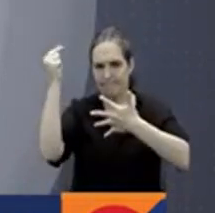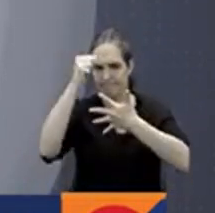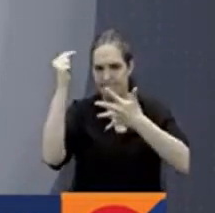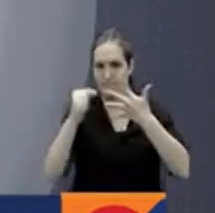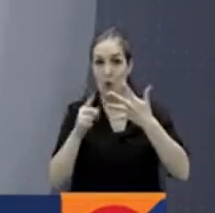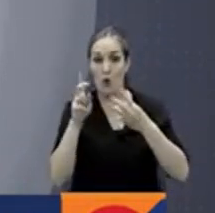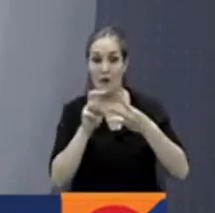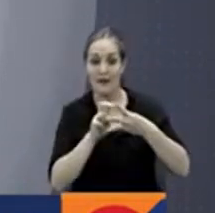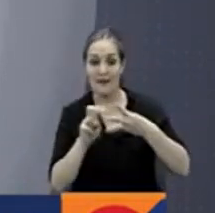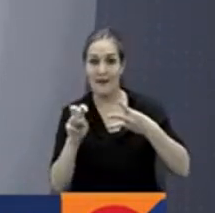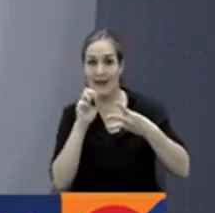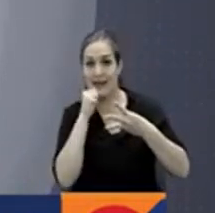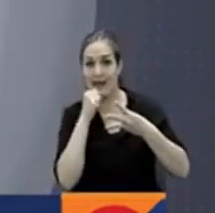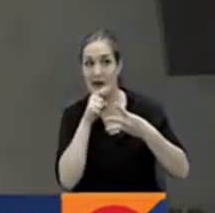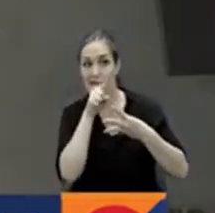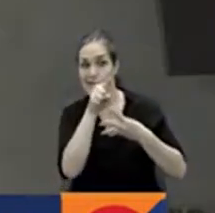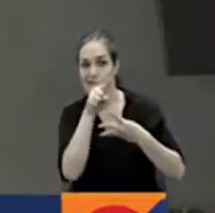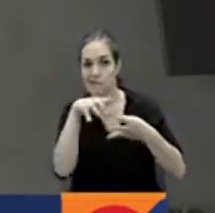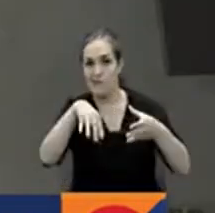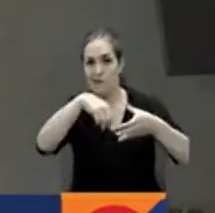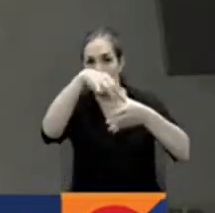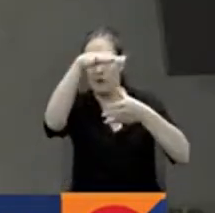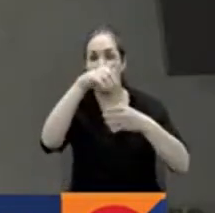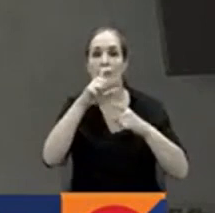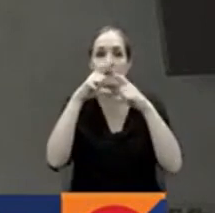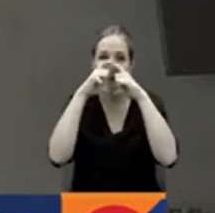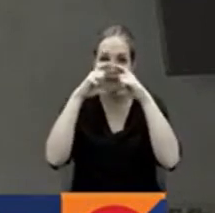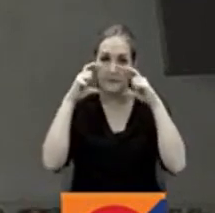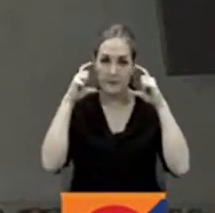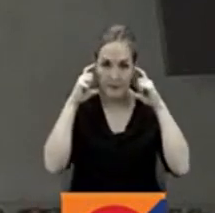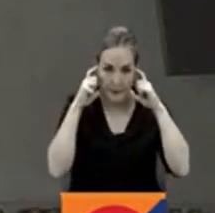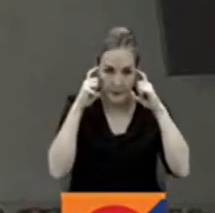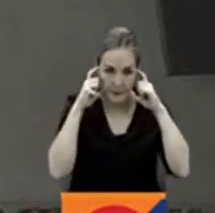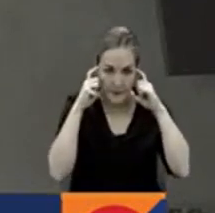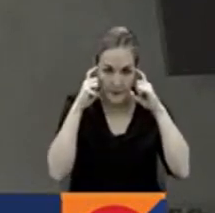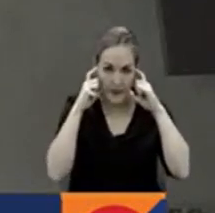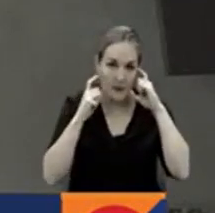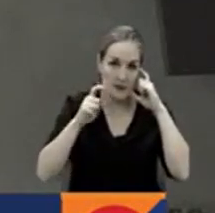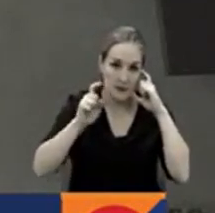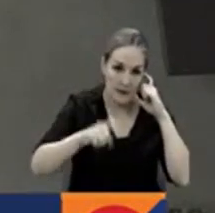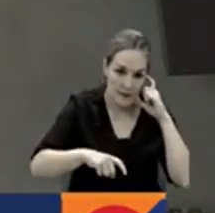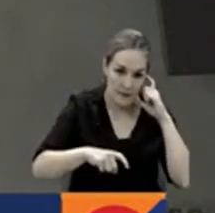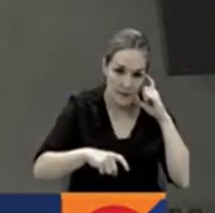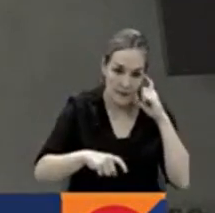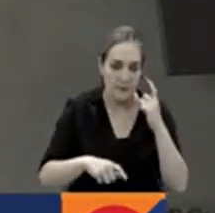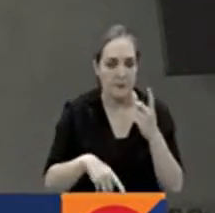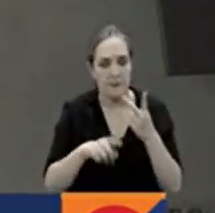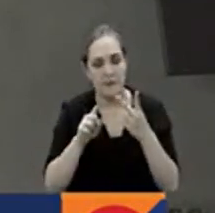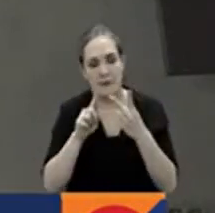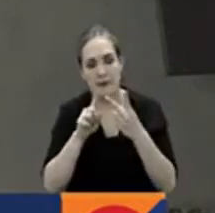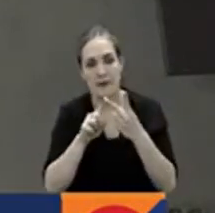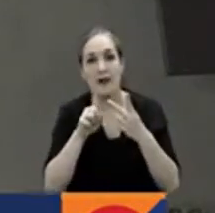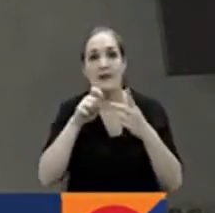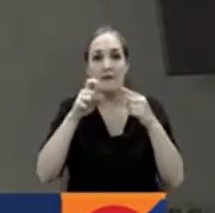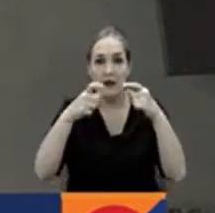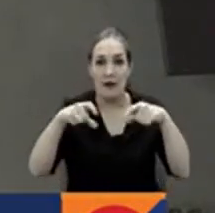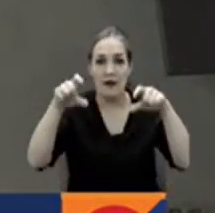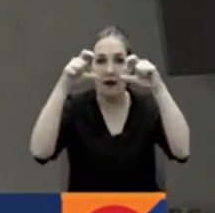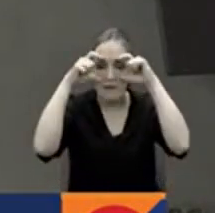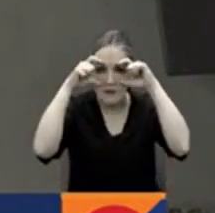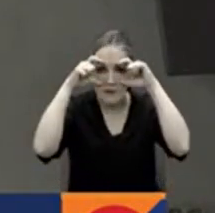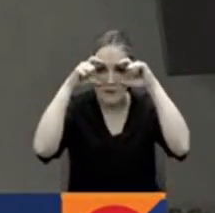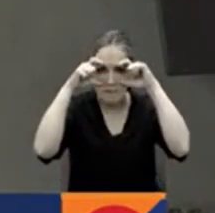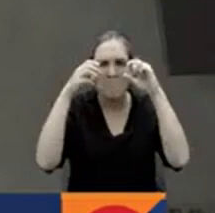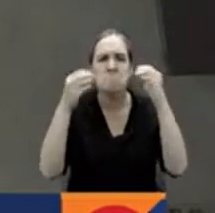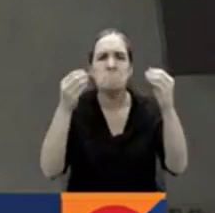naranja del volcán nevado del Ruiz. El uso de tapabocas, el uso de gafas para que